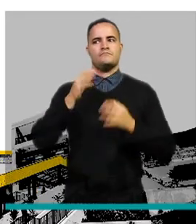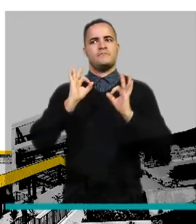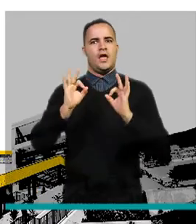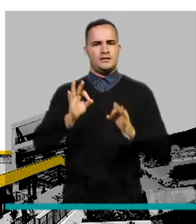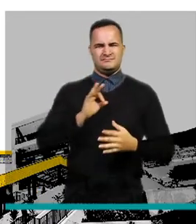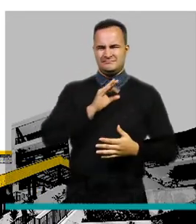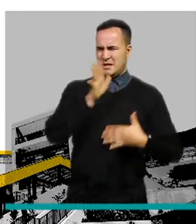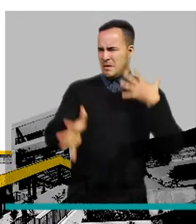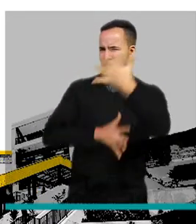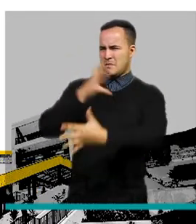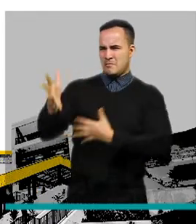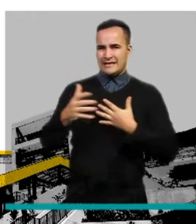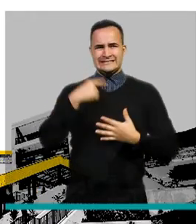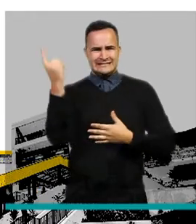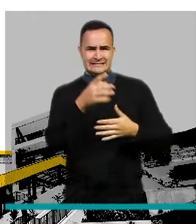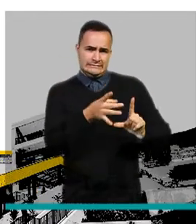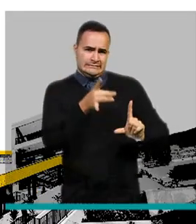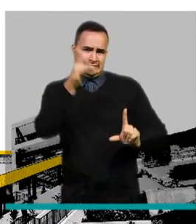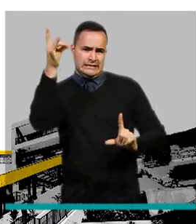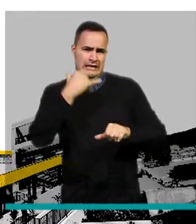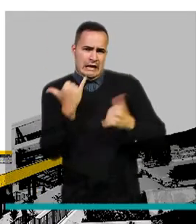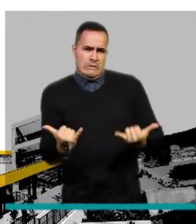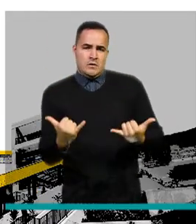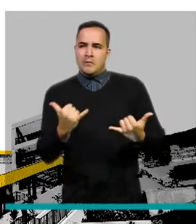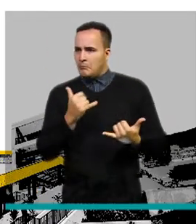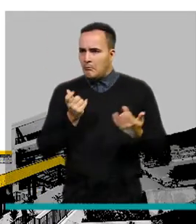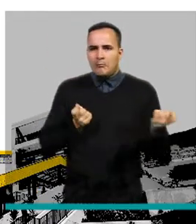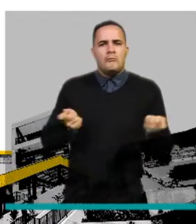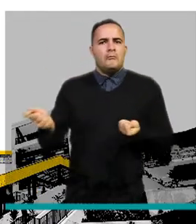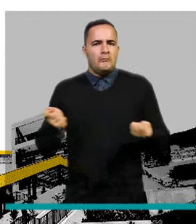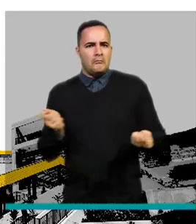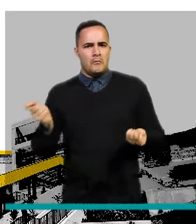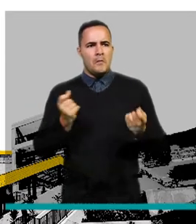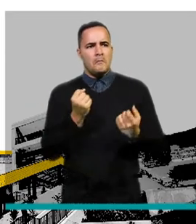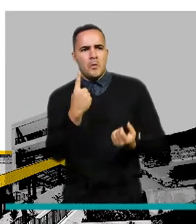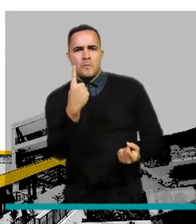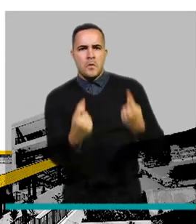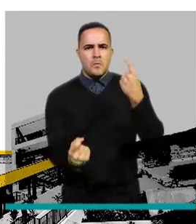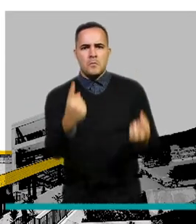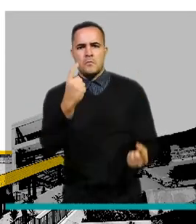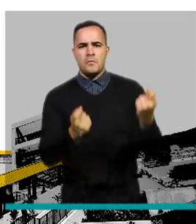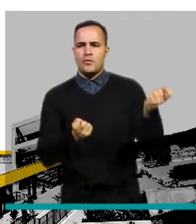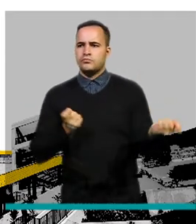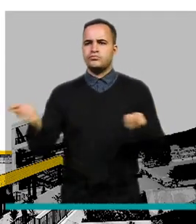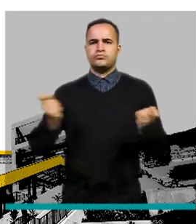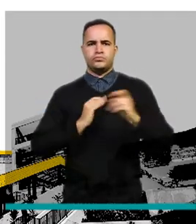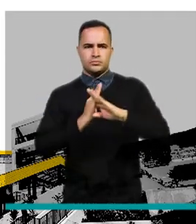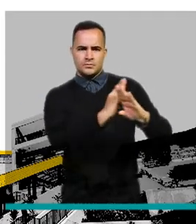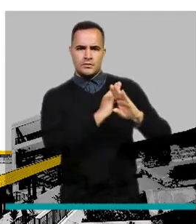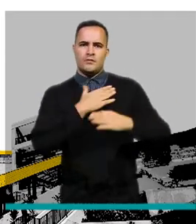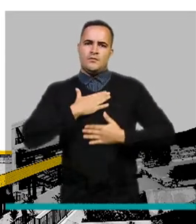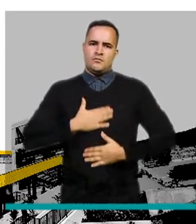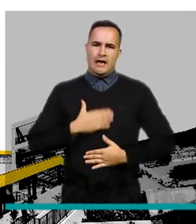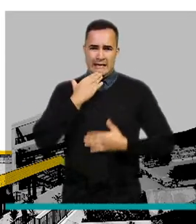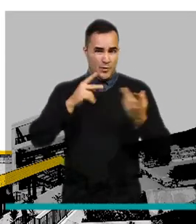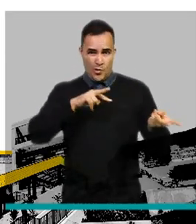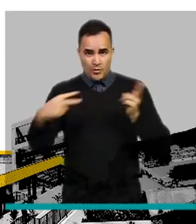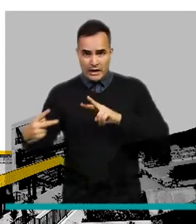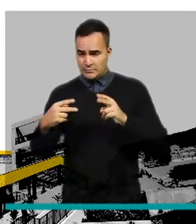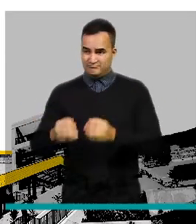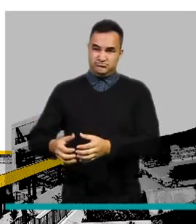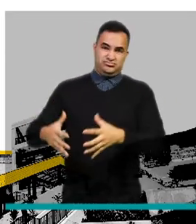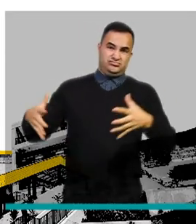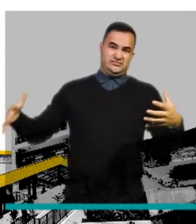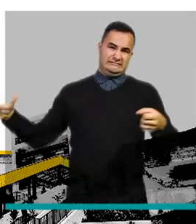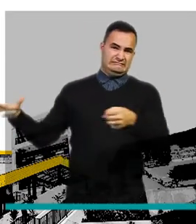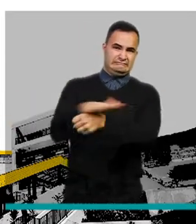de manera abrupta y que tengamos un comportamiento de este tipo en la cantidad de casos en la ciudad que generaría una saturación del sistema de